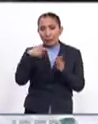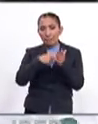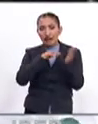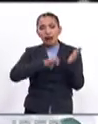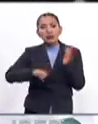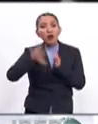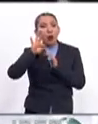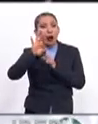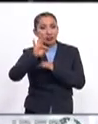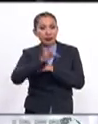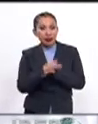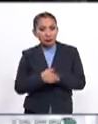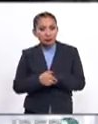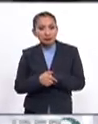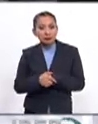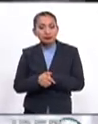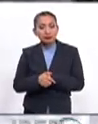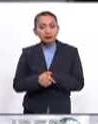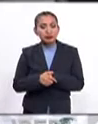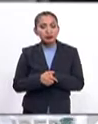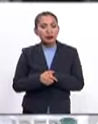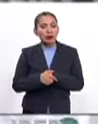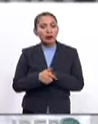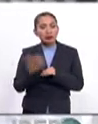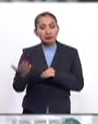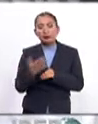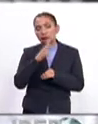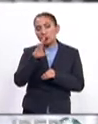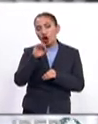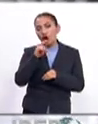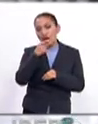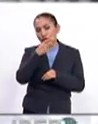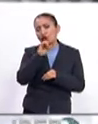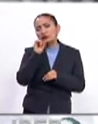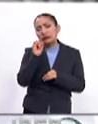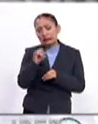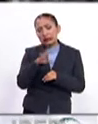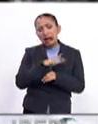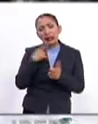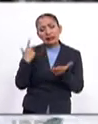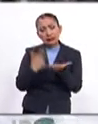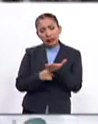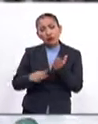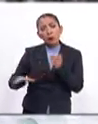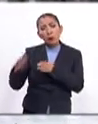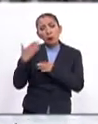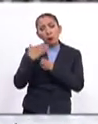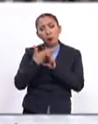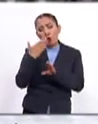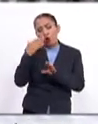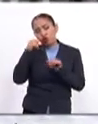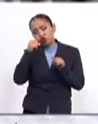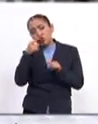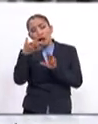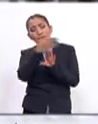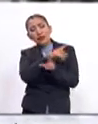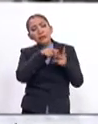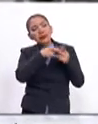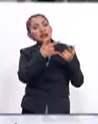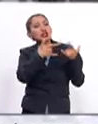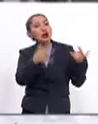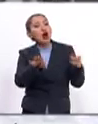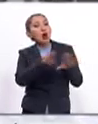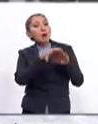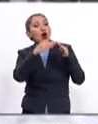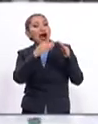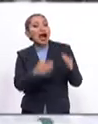1940, el colegio sí ha tenido muy presentes sus orígenes como